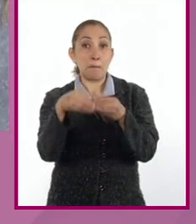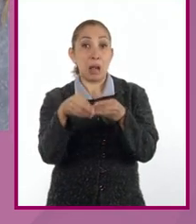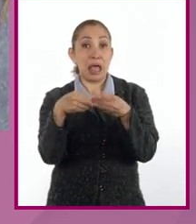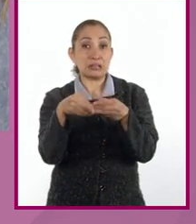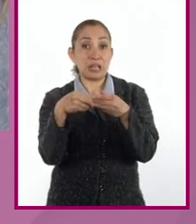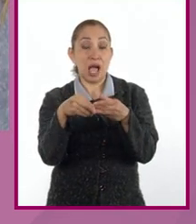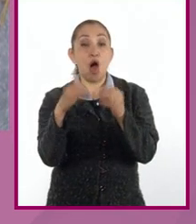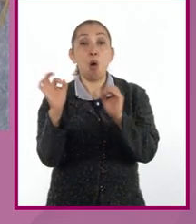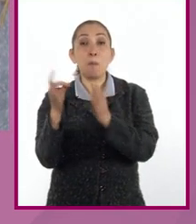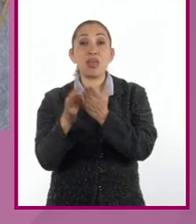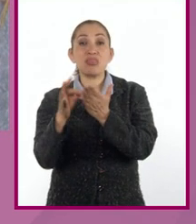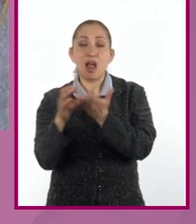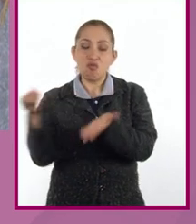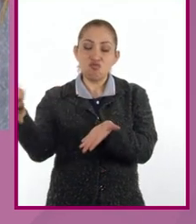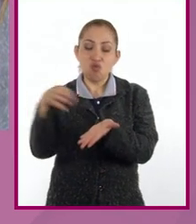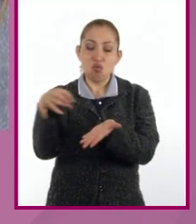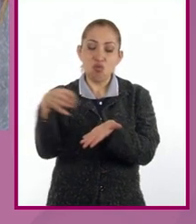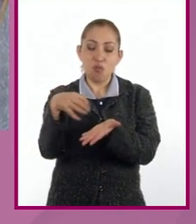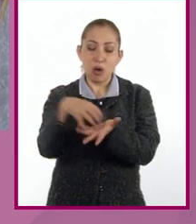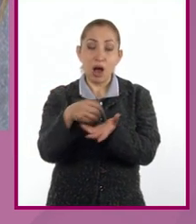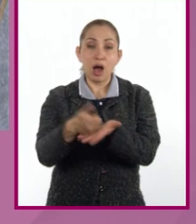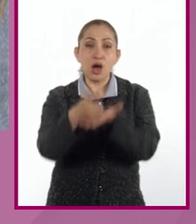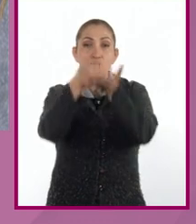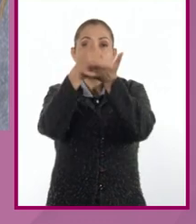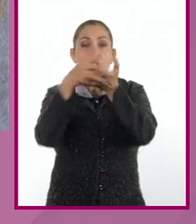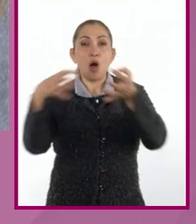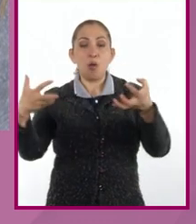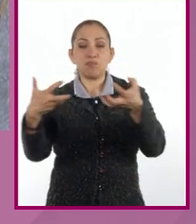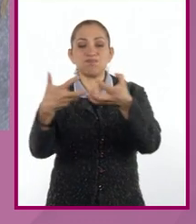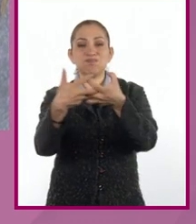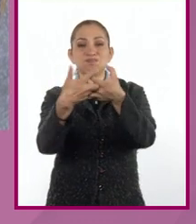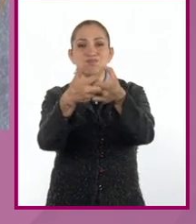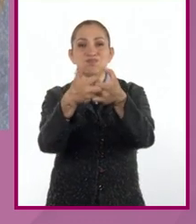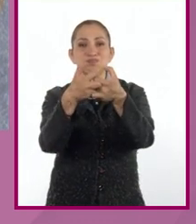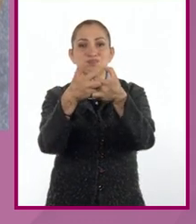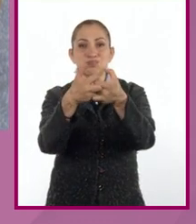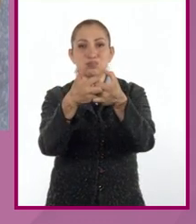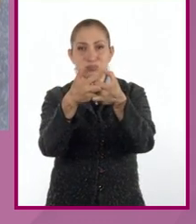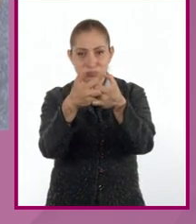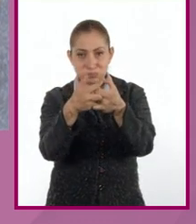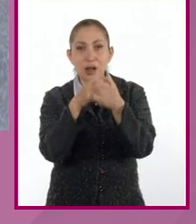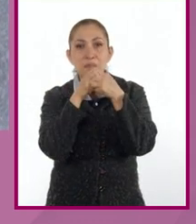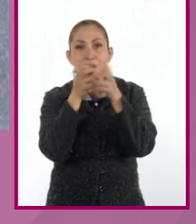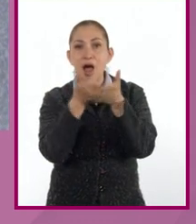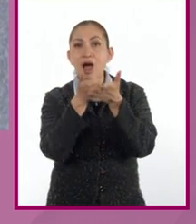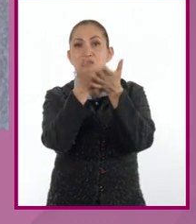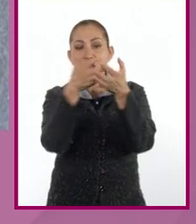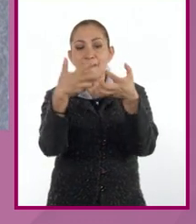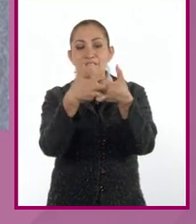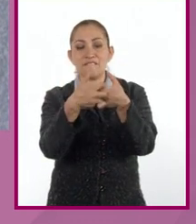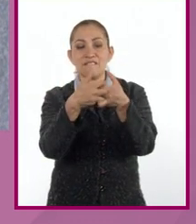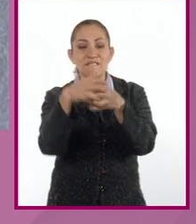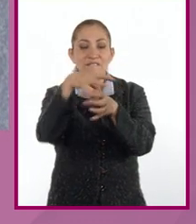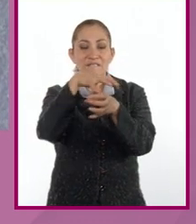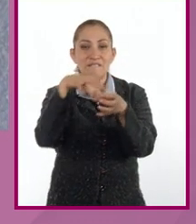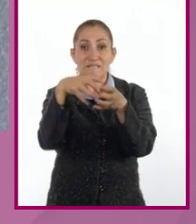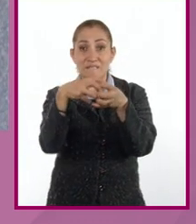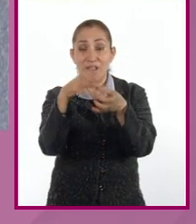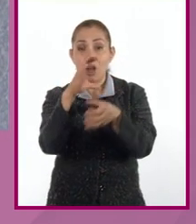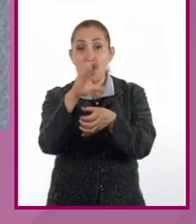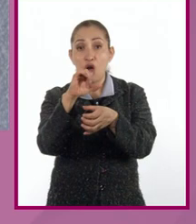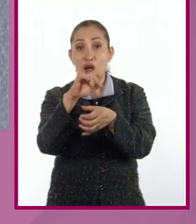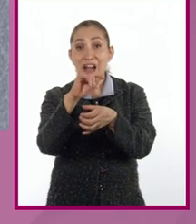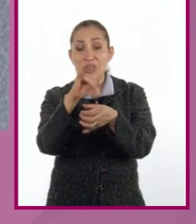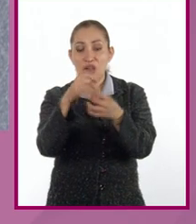y fibras metálicas, las cuales funcionan como en la anterioridad funcionaba el adobe, que también nos permite ligar el elemento de concreto